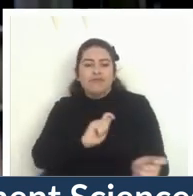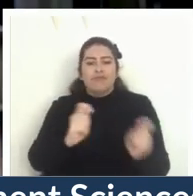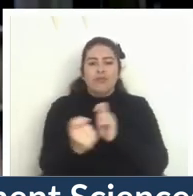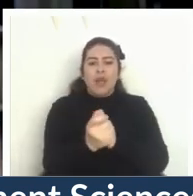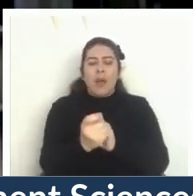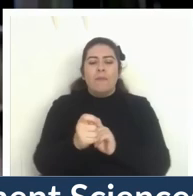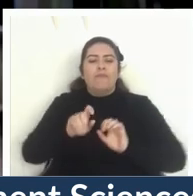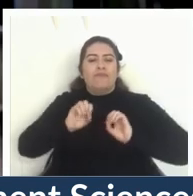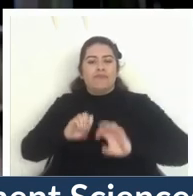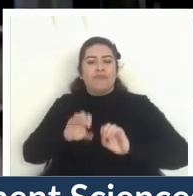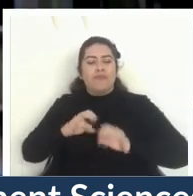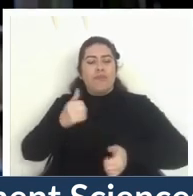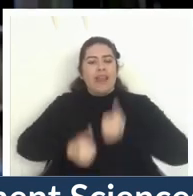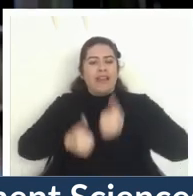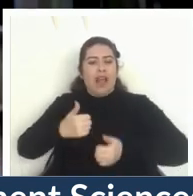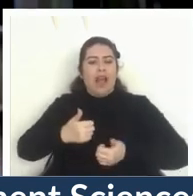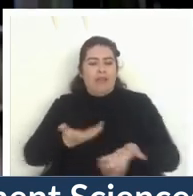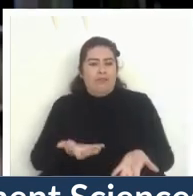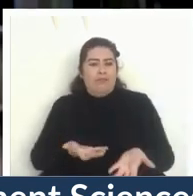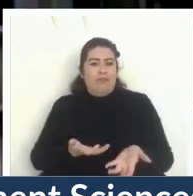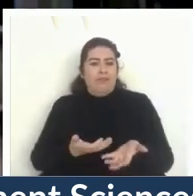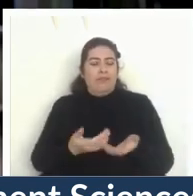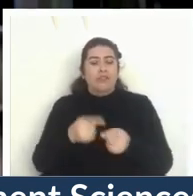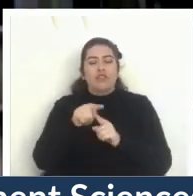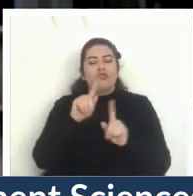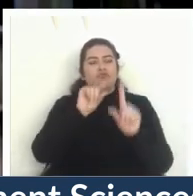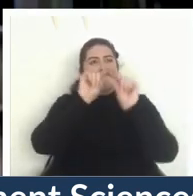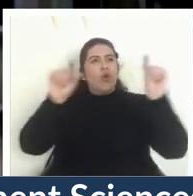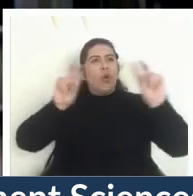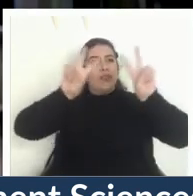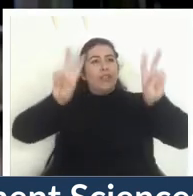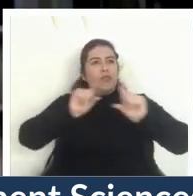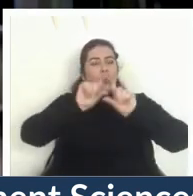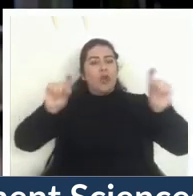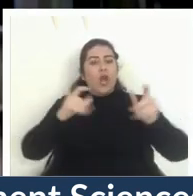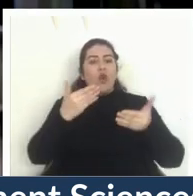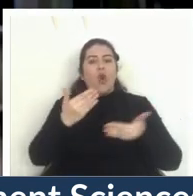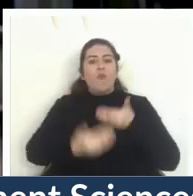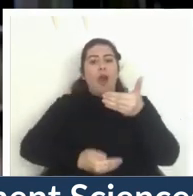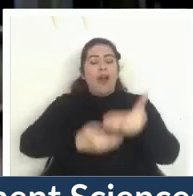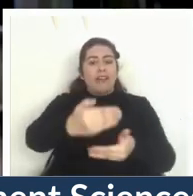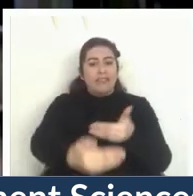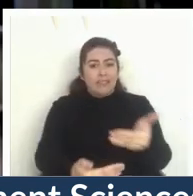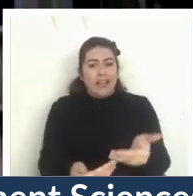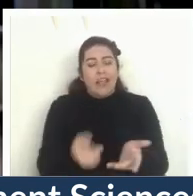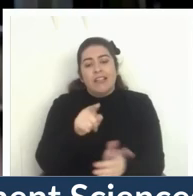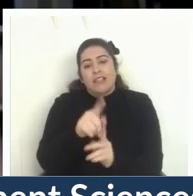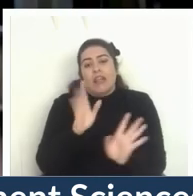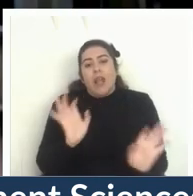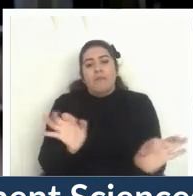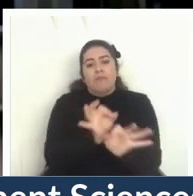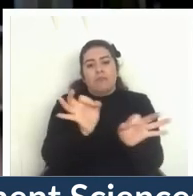si tuviese que escoger un título respecto de cómo avanzar esa sería mi sugerencia